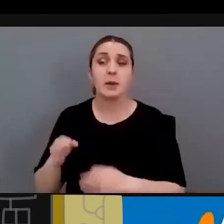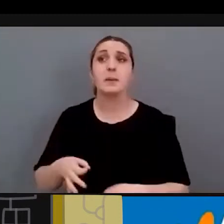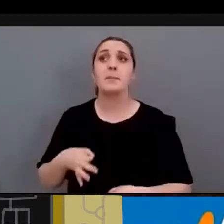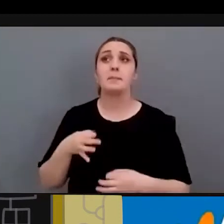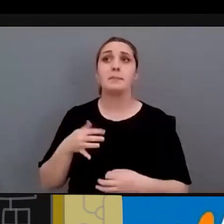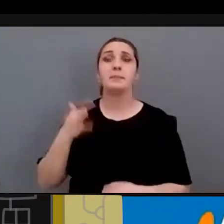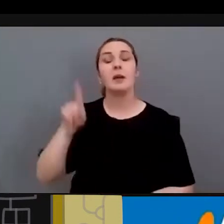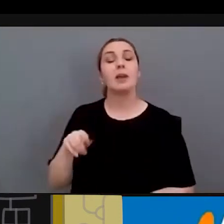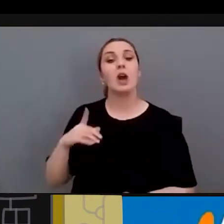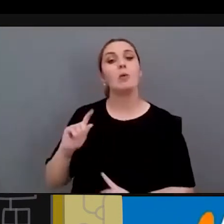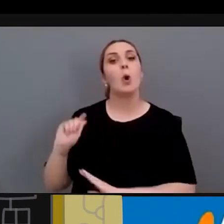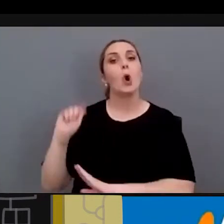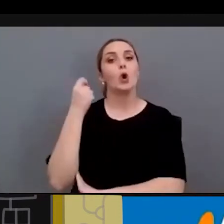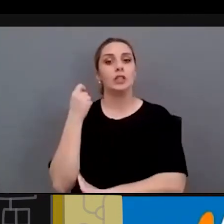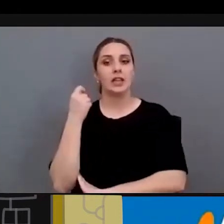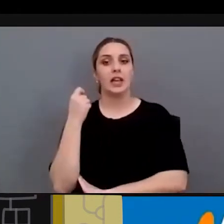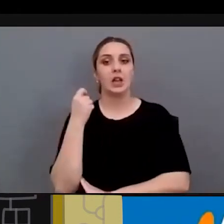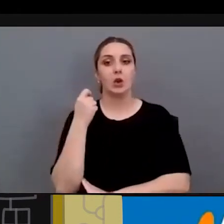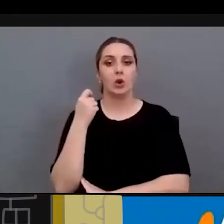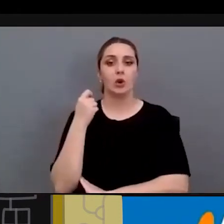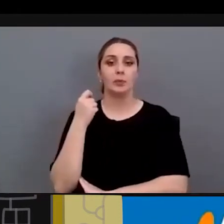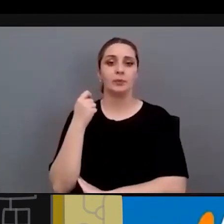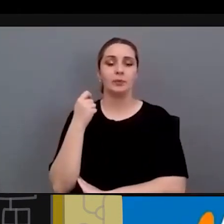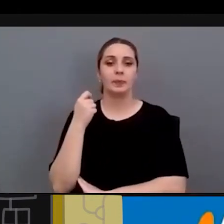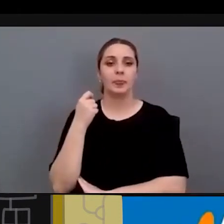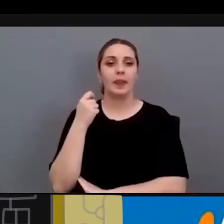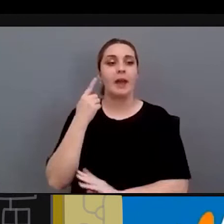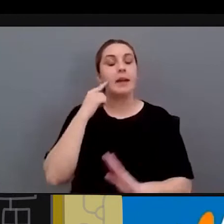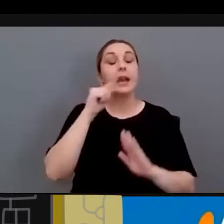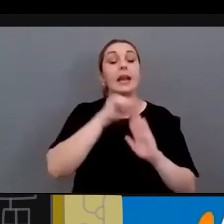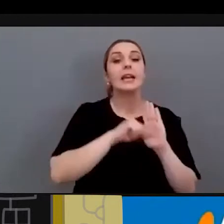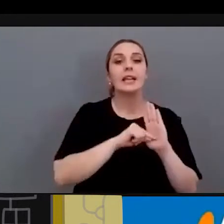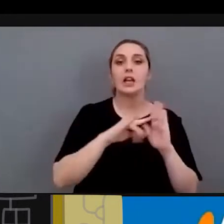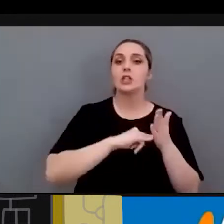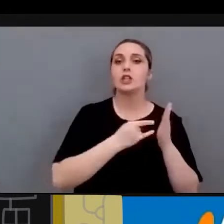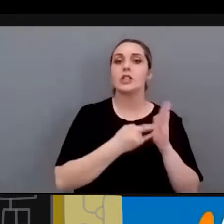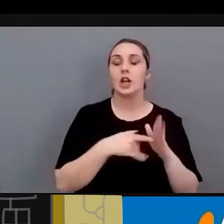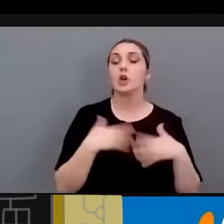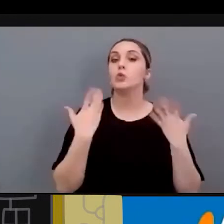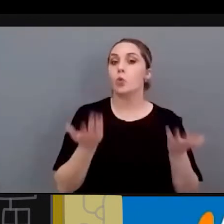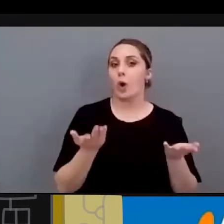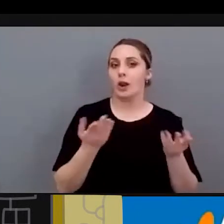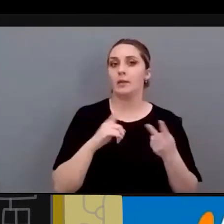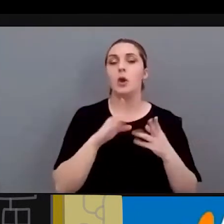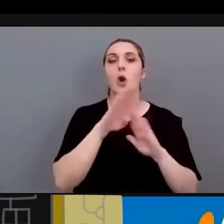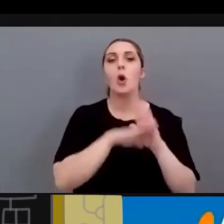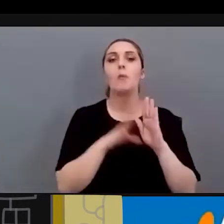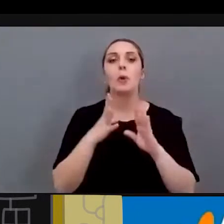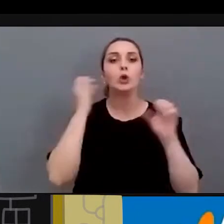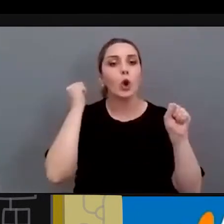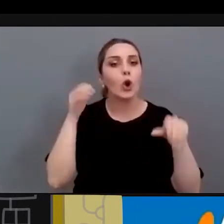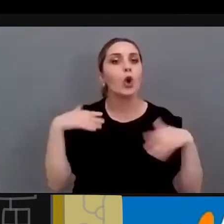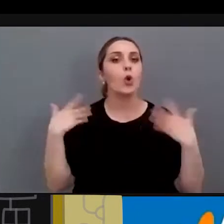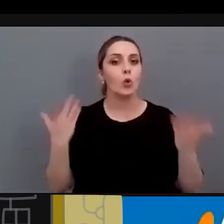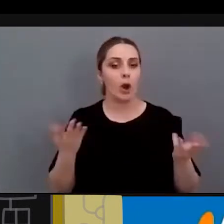conseguido llegar a la concreción de cuáles son los criterios técnicos, de cuáles son los protocolos, de cómo debe ser